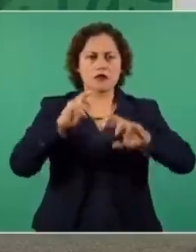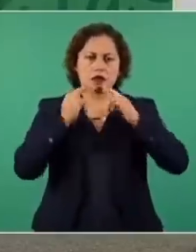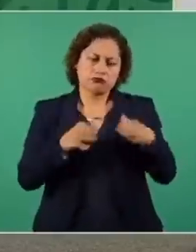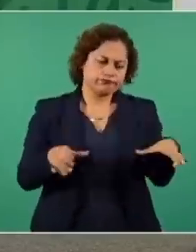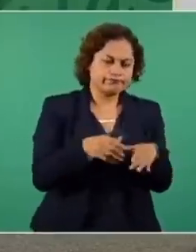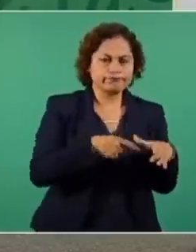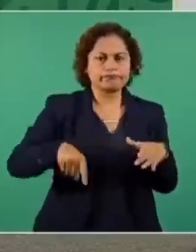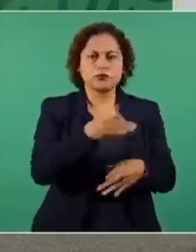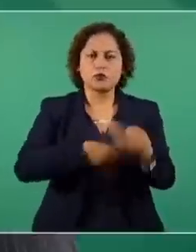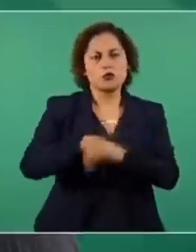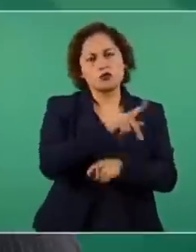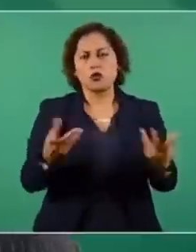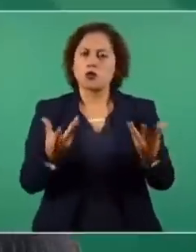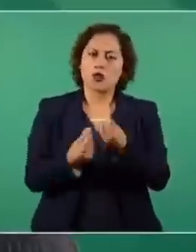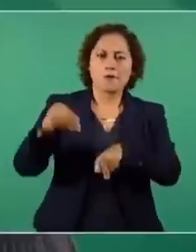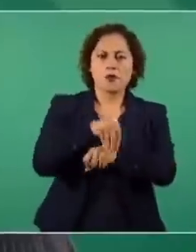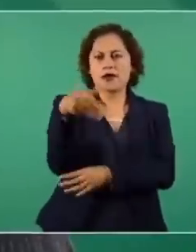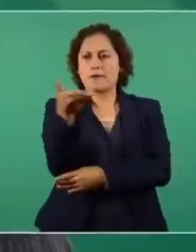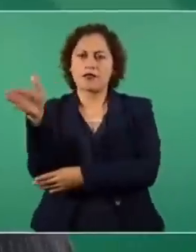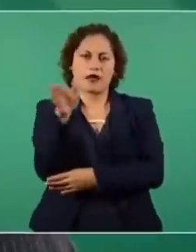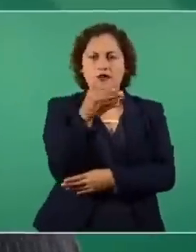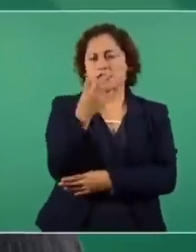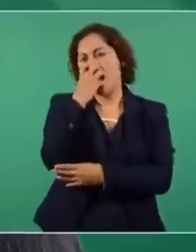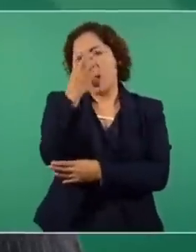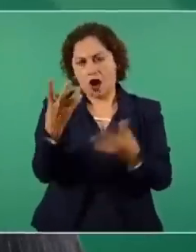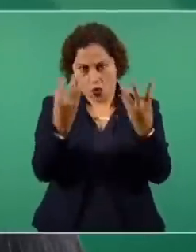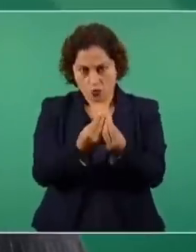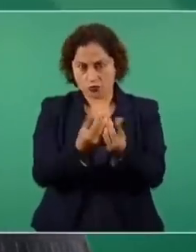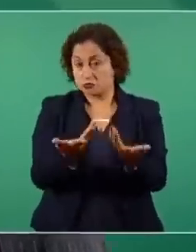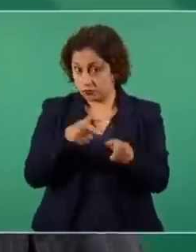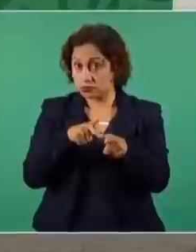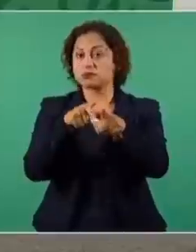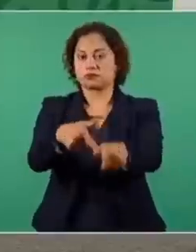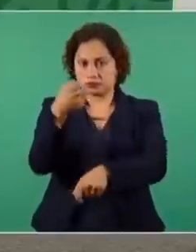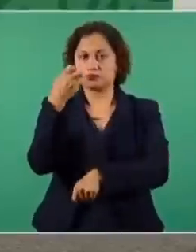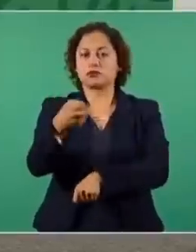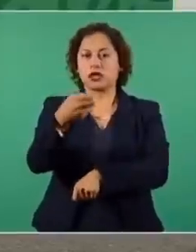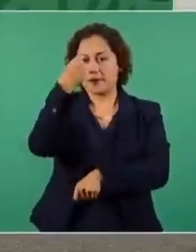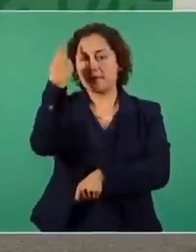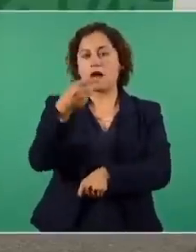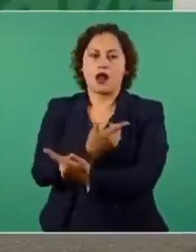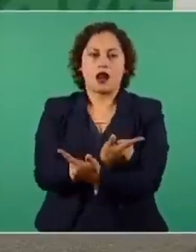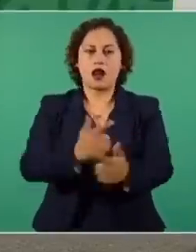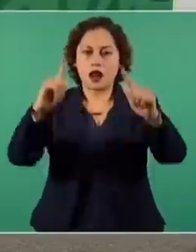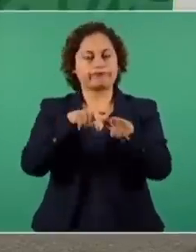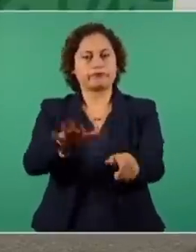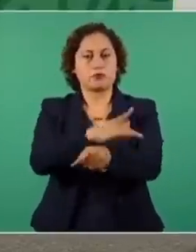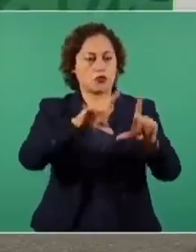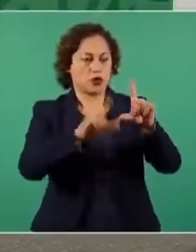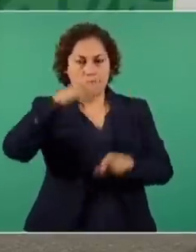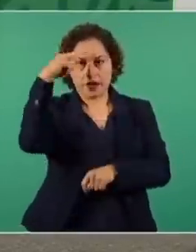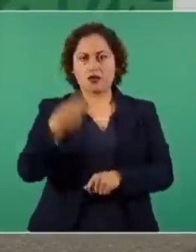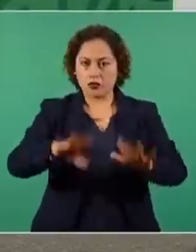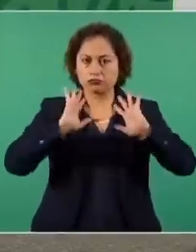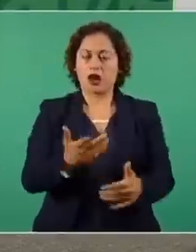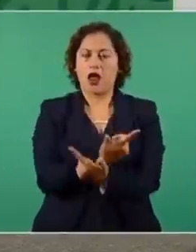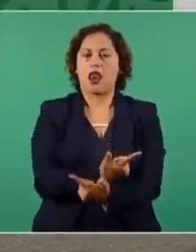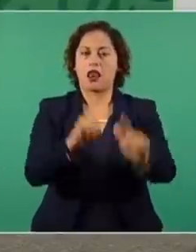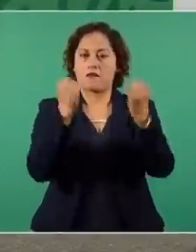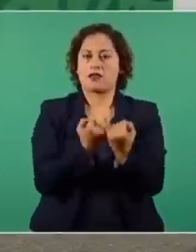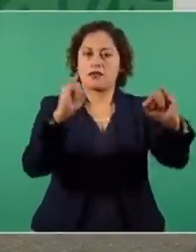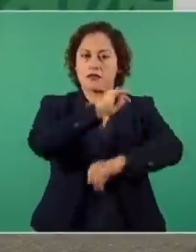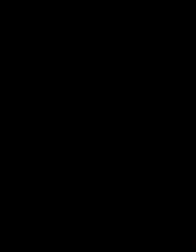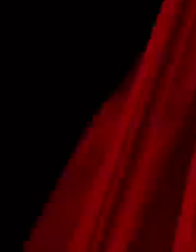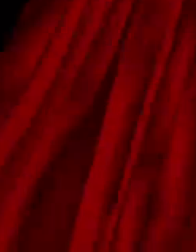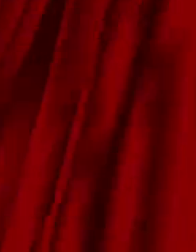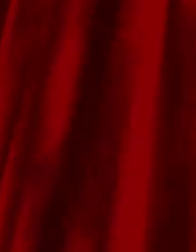todos ponen sus banderitas y se da el grito y hay que seguir dando el grito de independencia, porque México es un país libre, independiente, soberano y eso es un